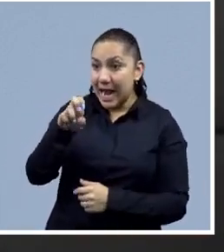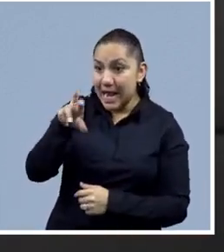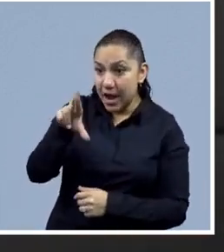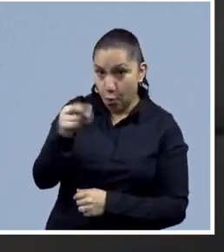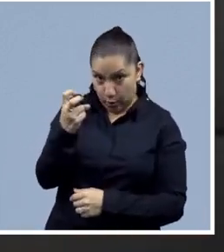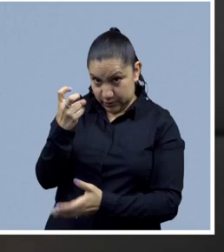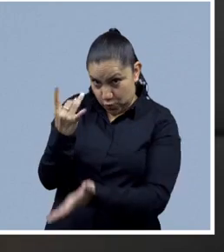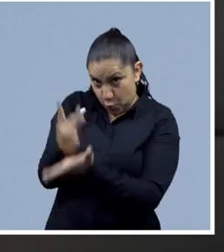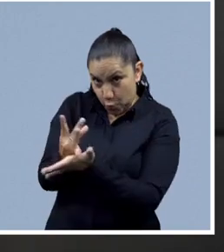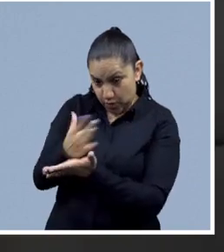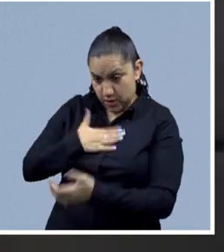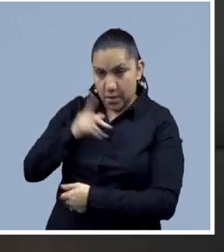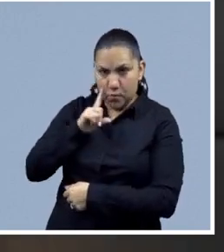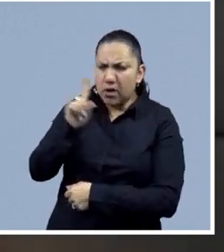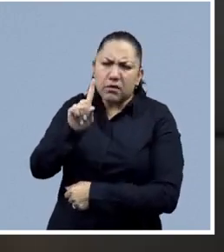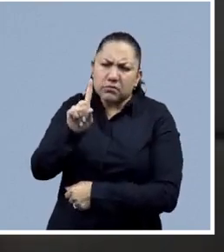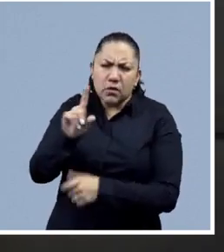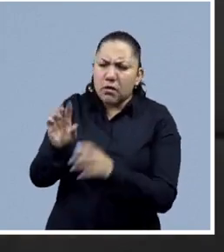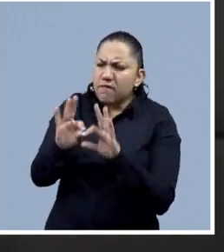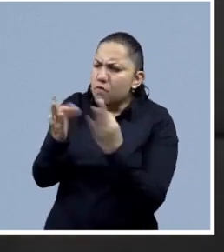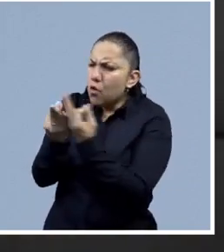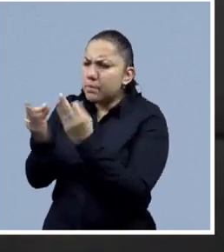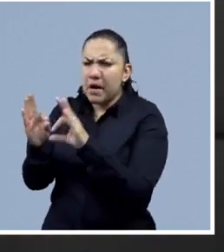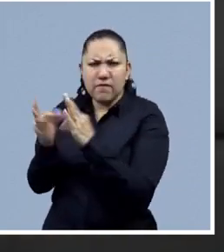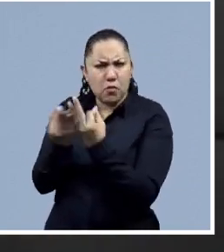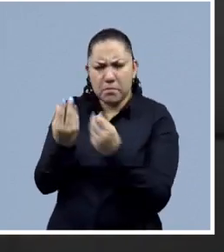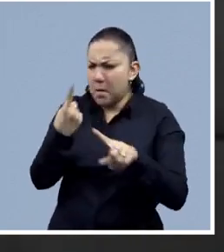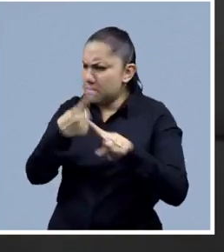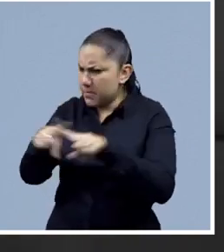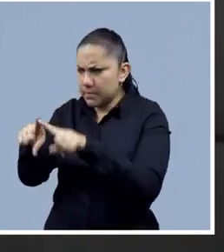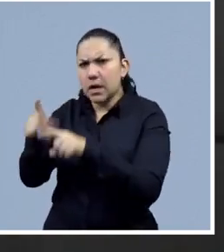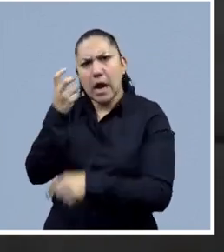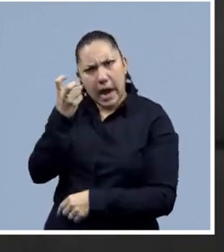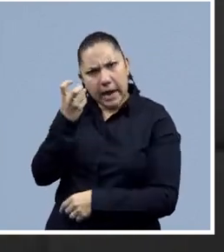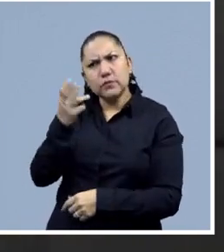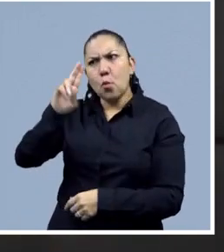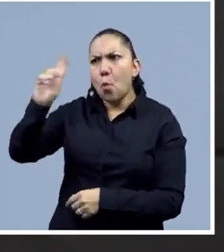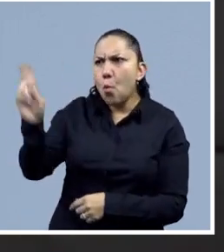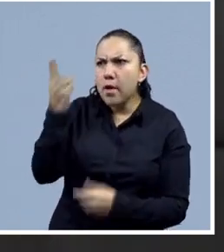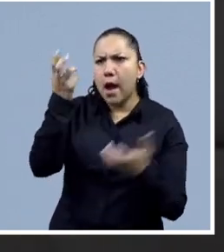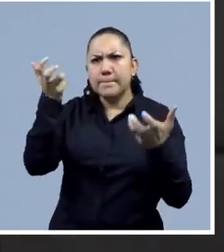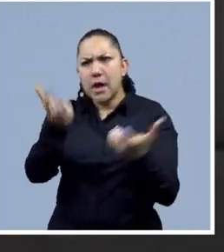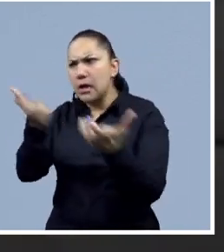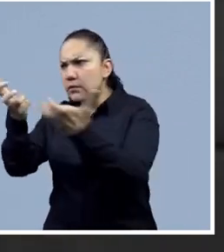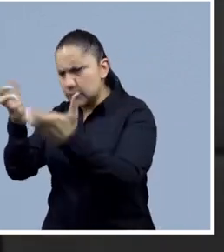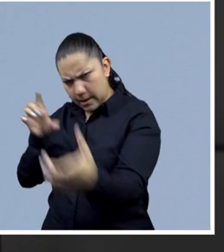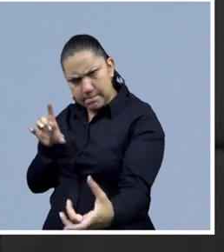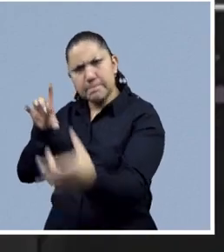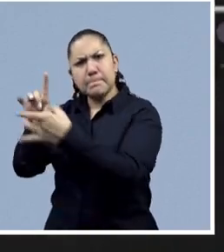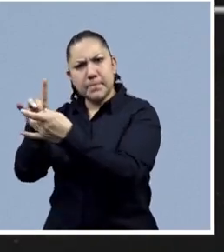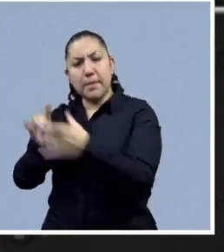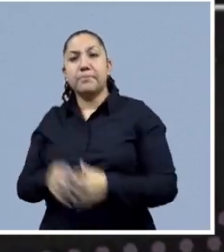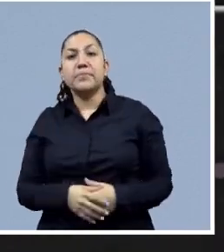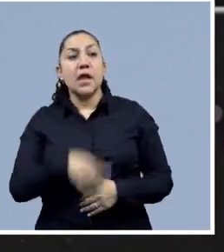violencia de género, sino diferentes tipos de violencia, y sumarnos a muchas cosas que está haciendo la UNAM.